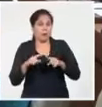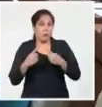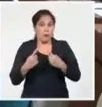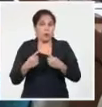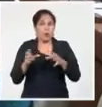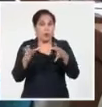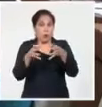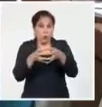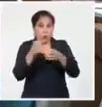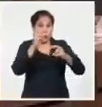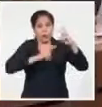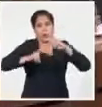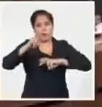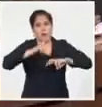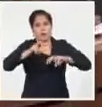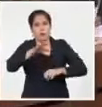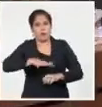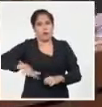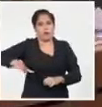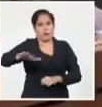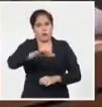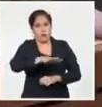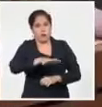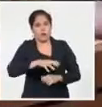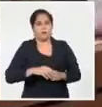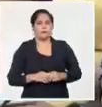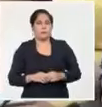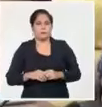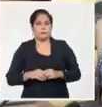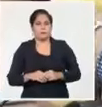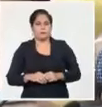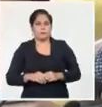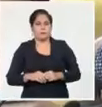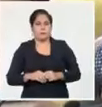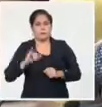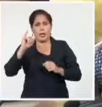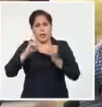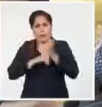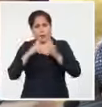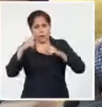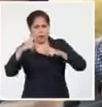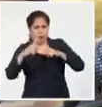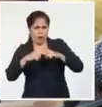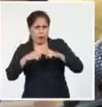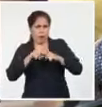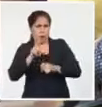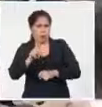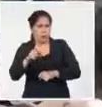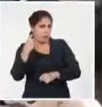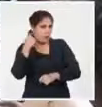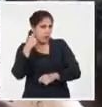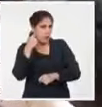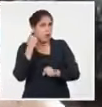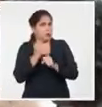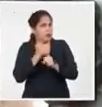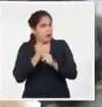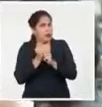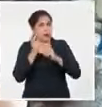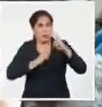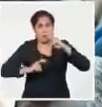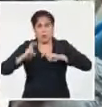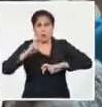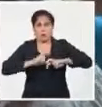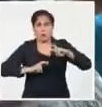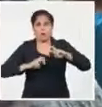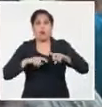parte del Grupo de Investigaciones Sociales del Instituto de Medicina Tropical Pedro Curí durante los últimos años. Los resultados